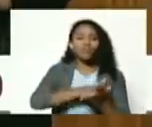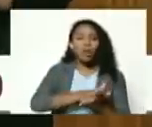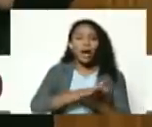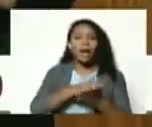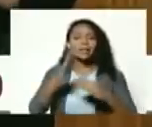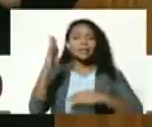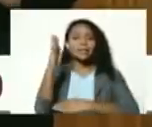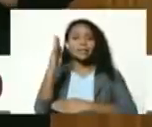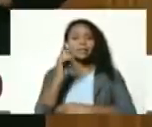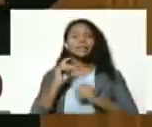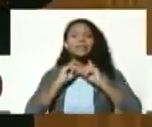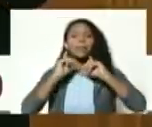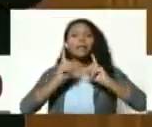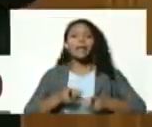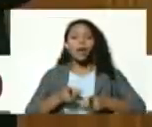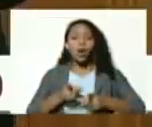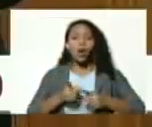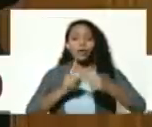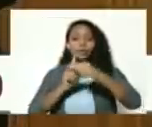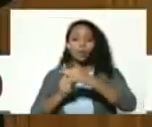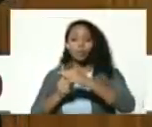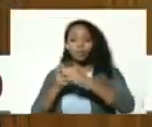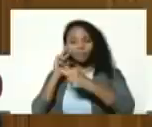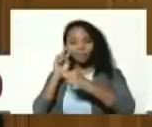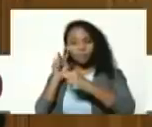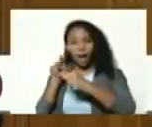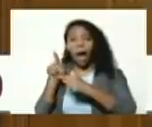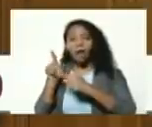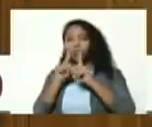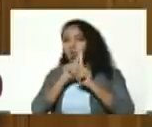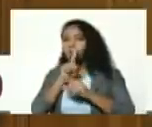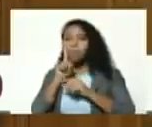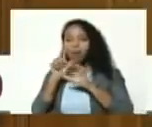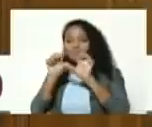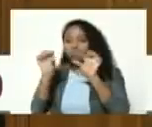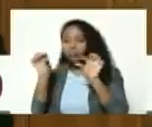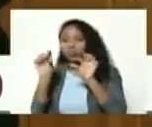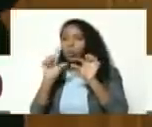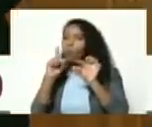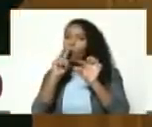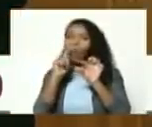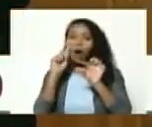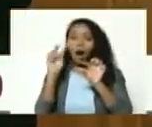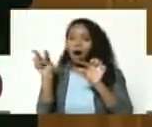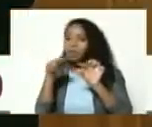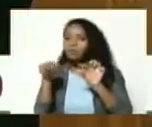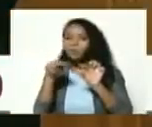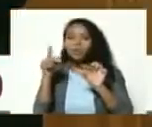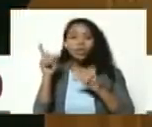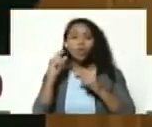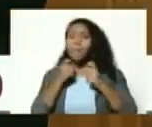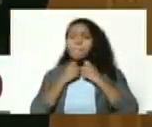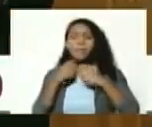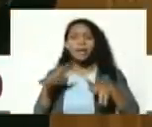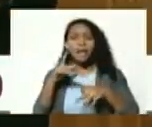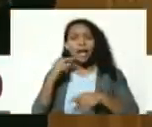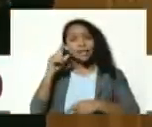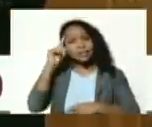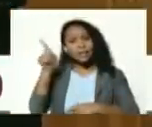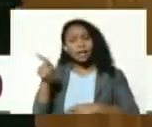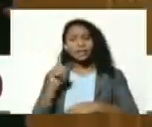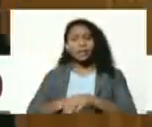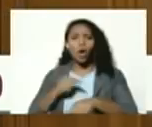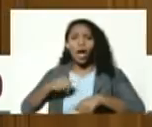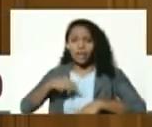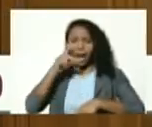con sepultura identificada y de tal manera pues que no perdamos más tiempo creo que este es el